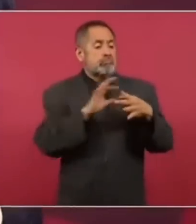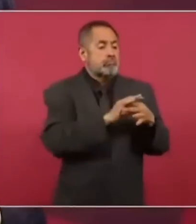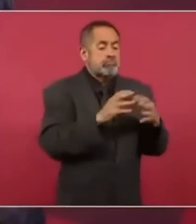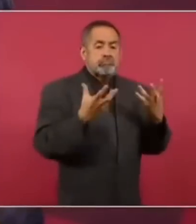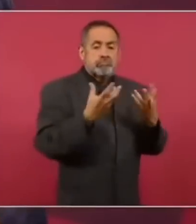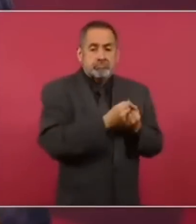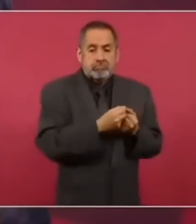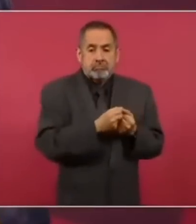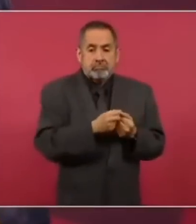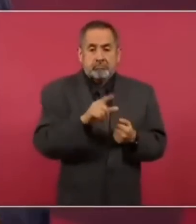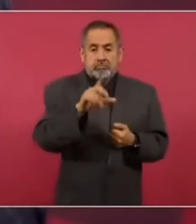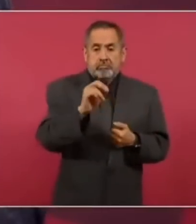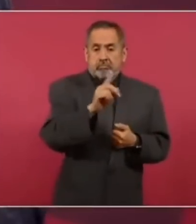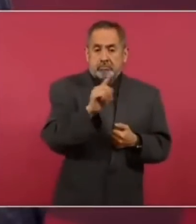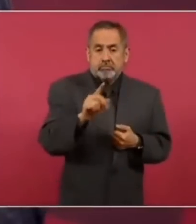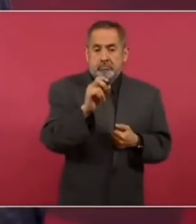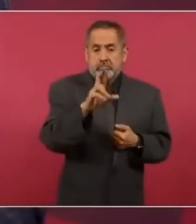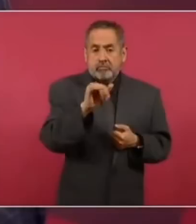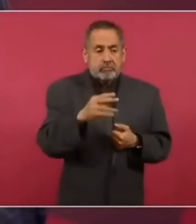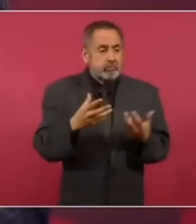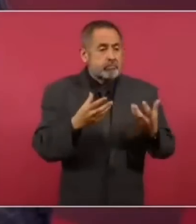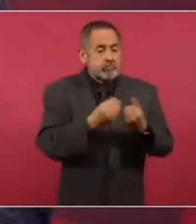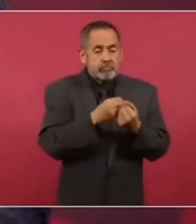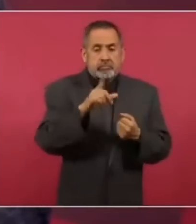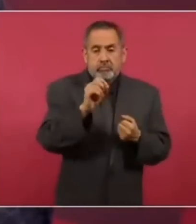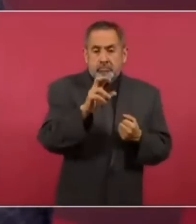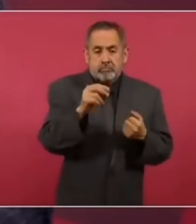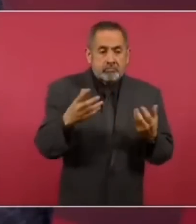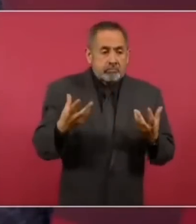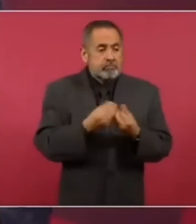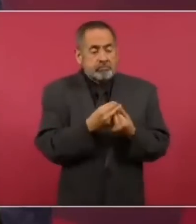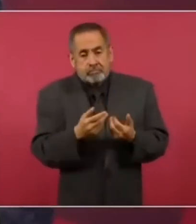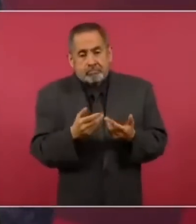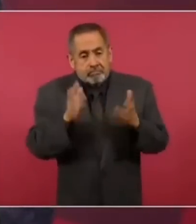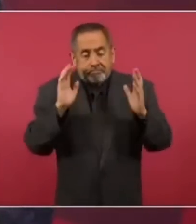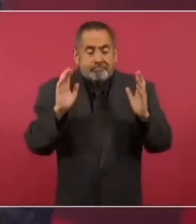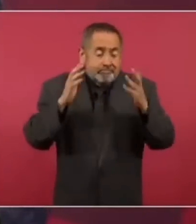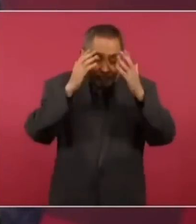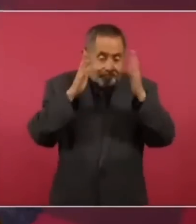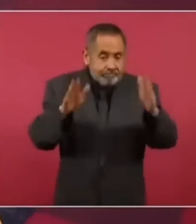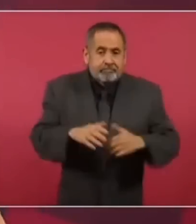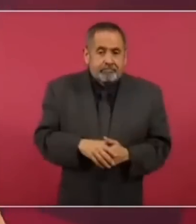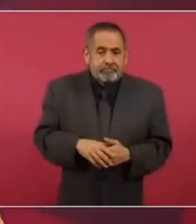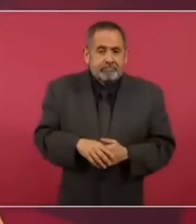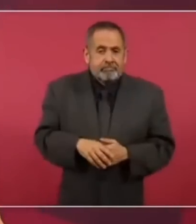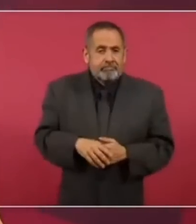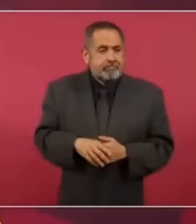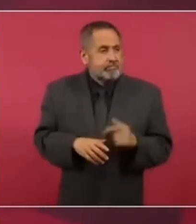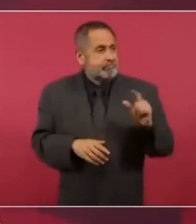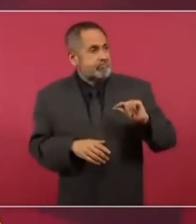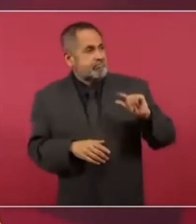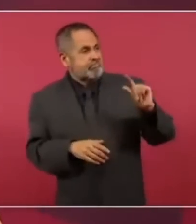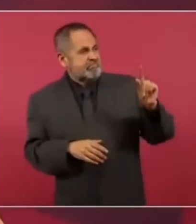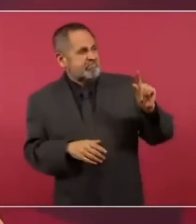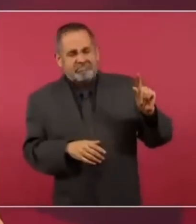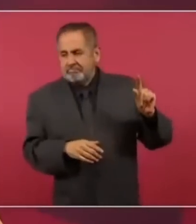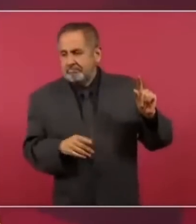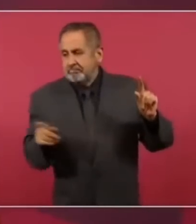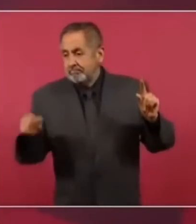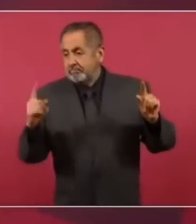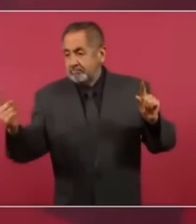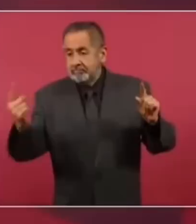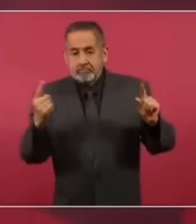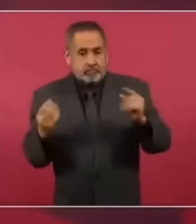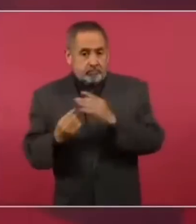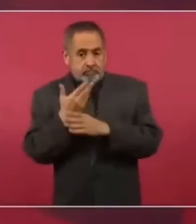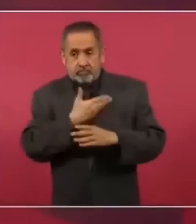palacio a lópez dóriga a loredemola este a los periodistas más